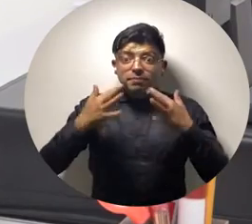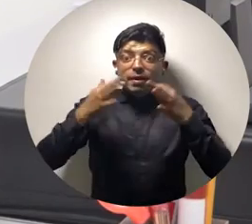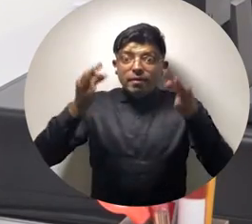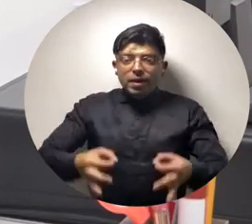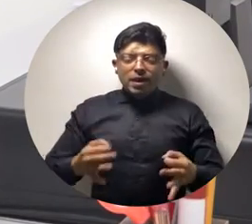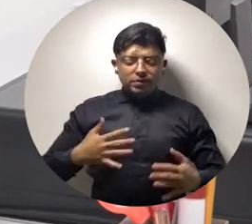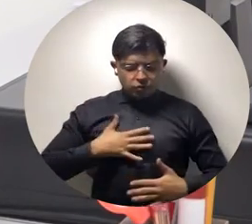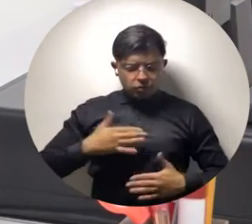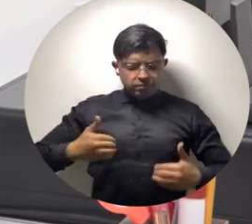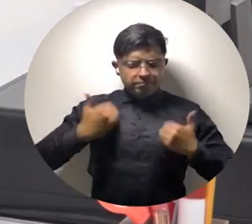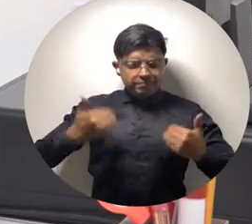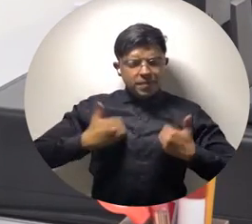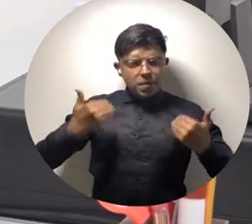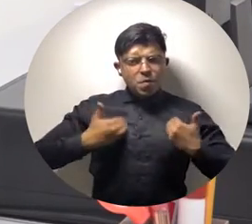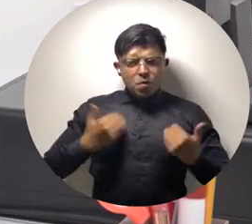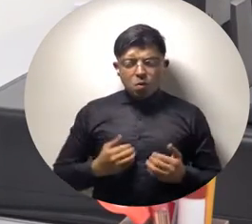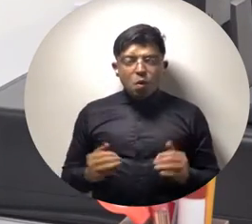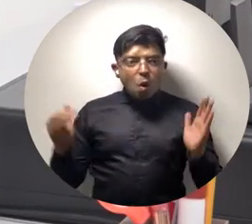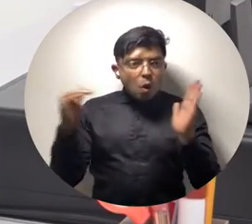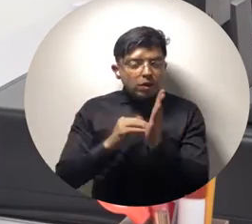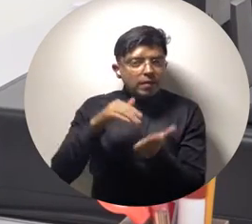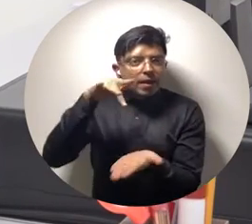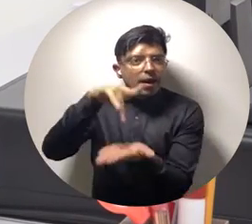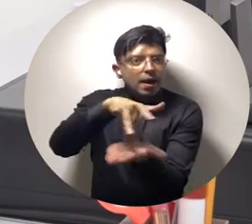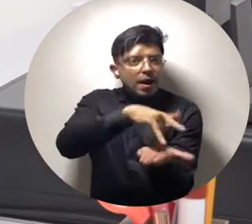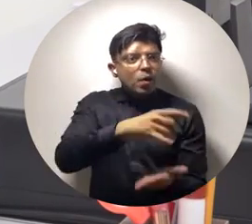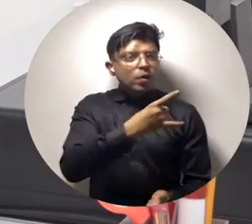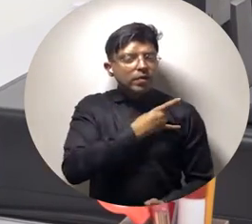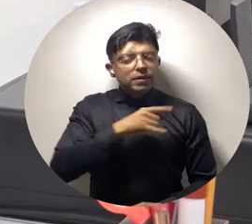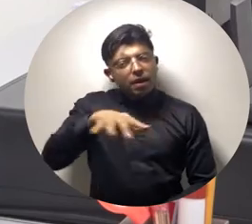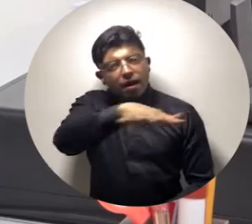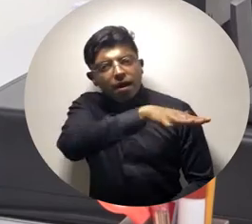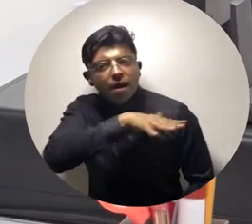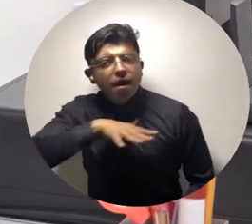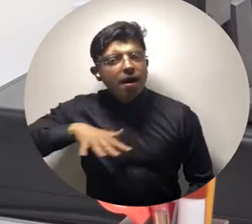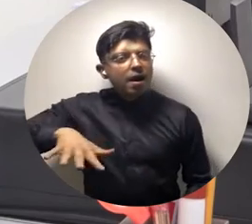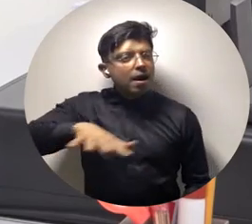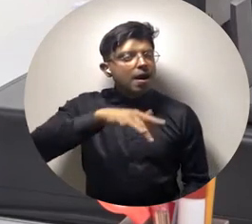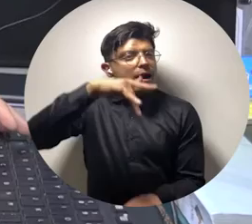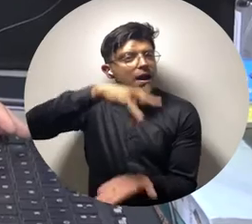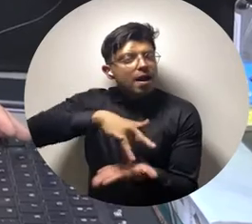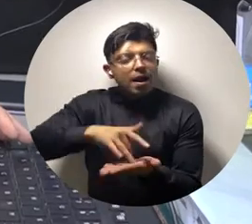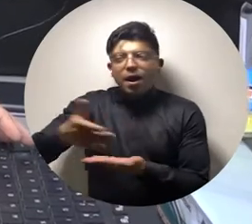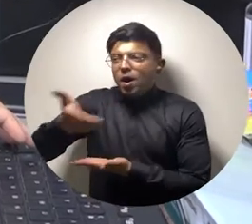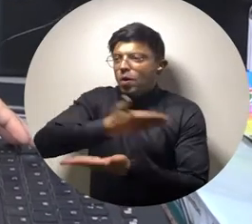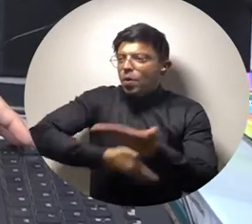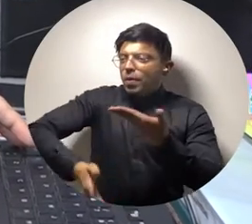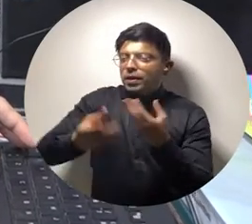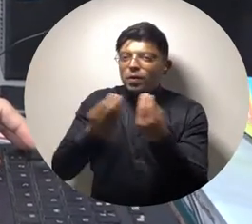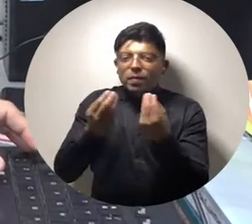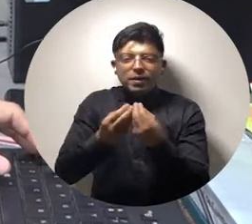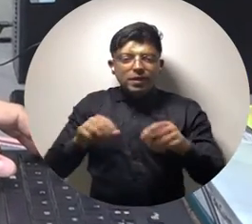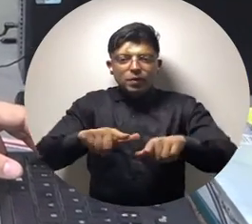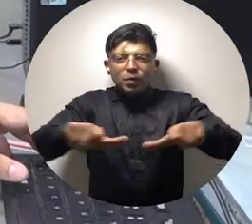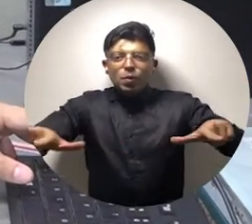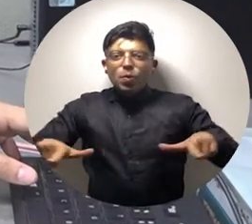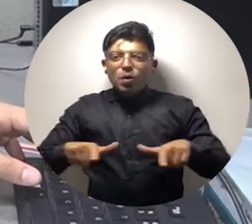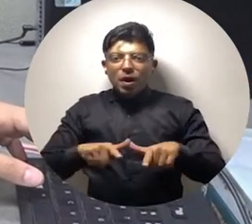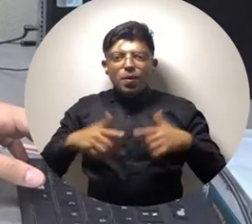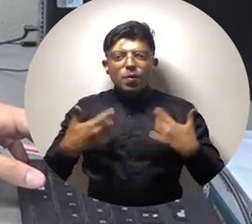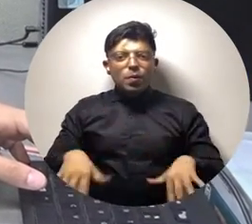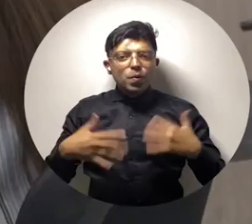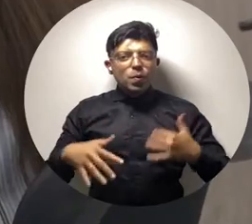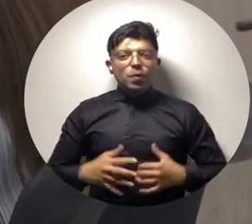Realmente soy muy contenta de poder regresar a la universidad, estar en el campus, compartir con mis compañeros en la oficina,